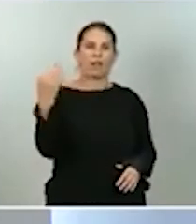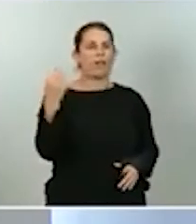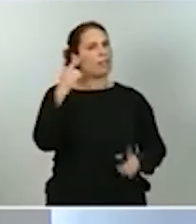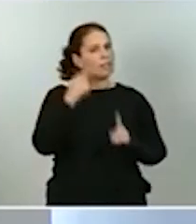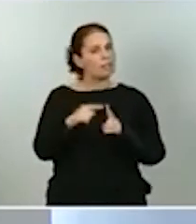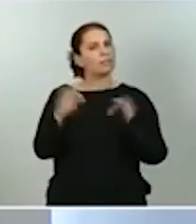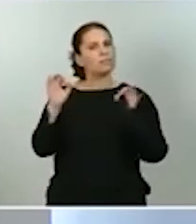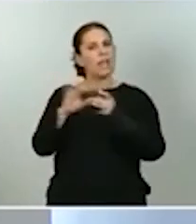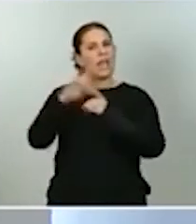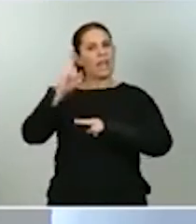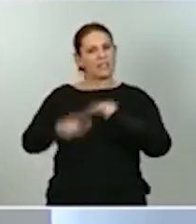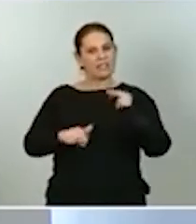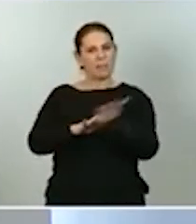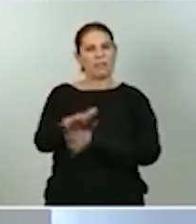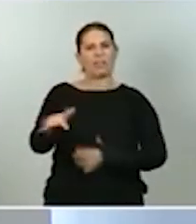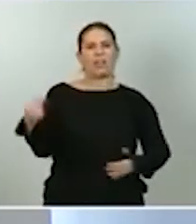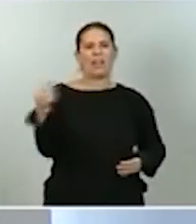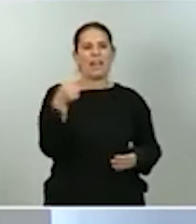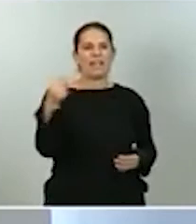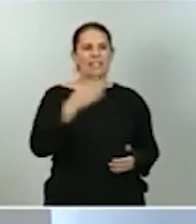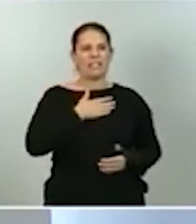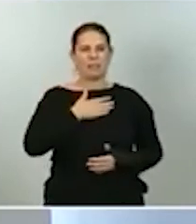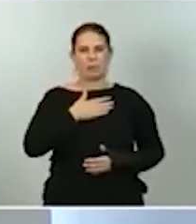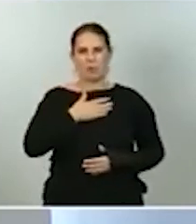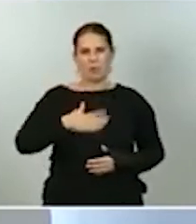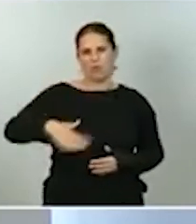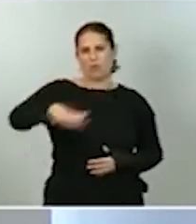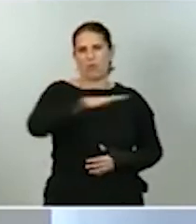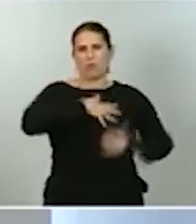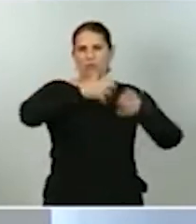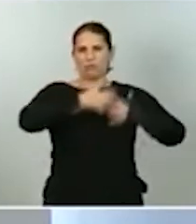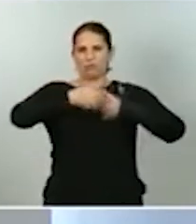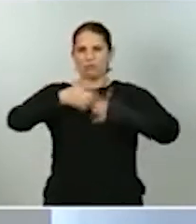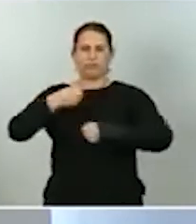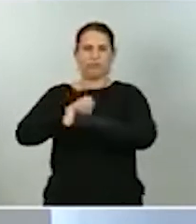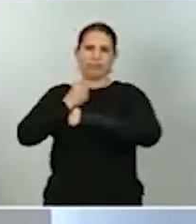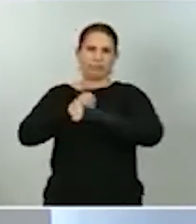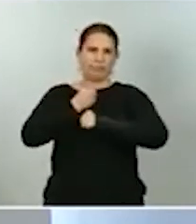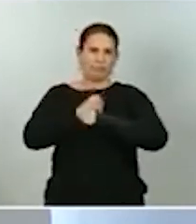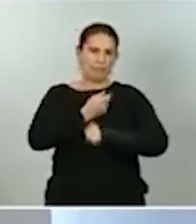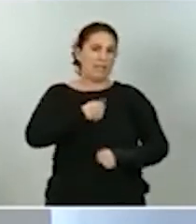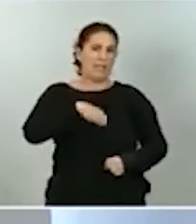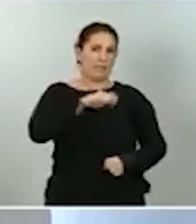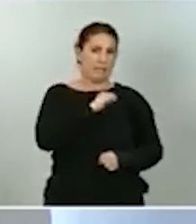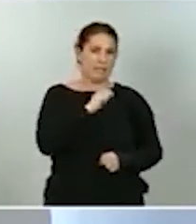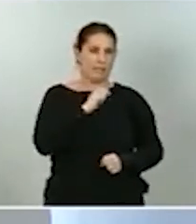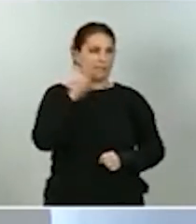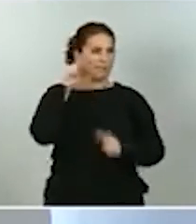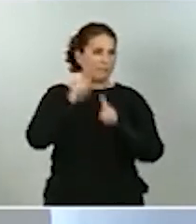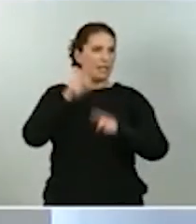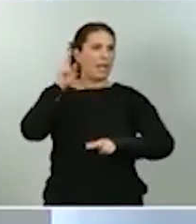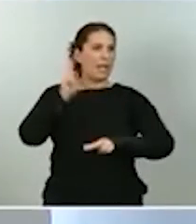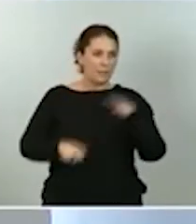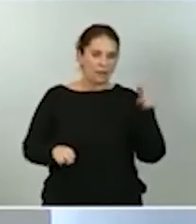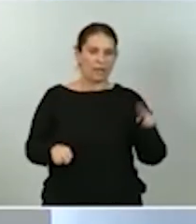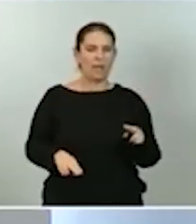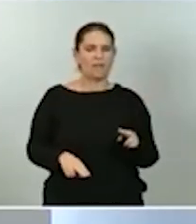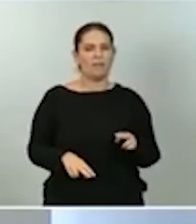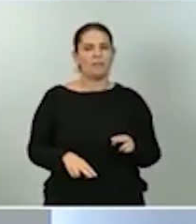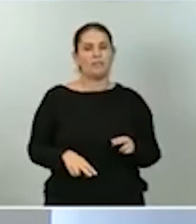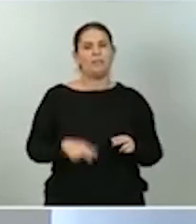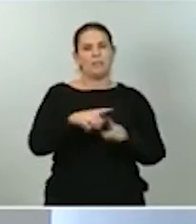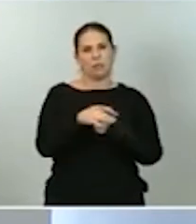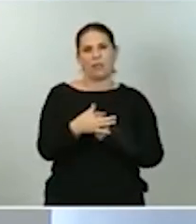impacto negativo sobre nuestro tejido productivo y sobre el empleo en España, evitando fenómenos que se han producido a lo largo de nuestra